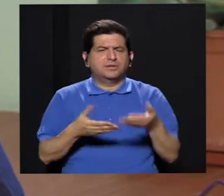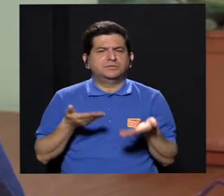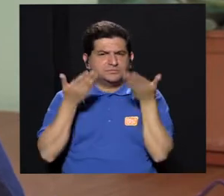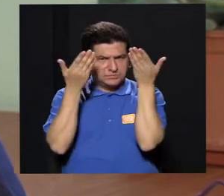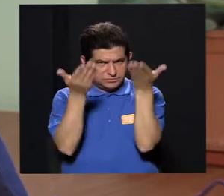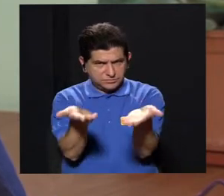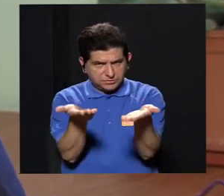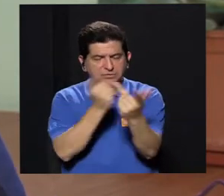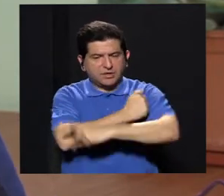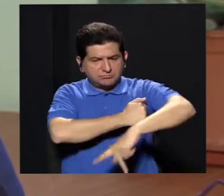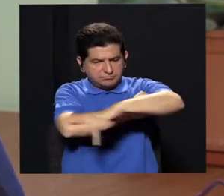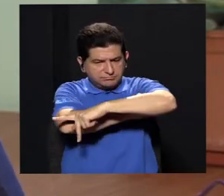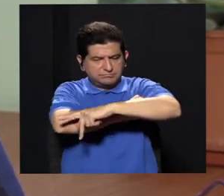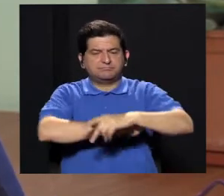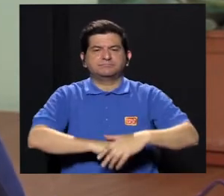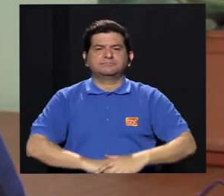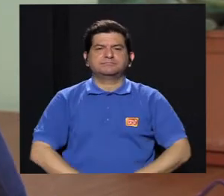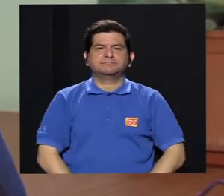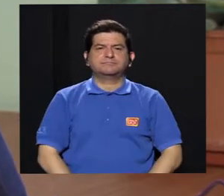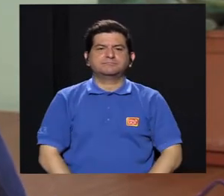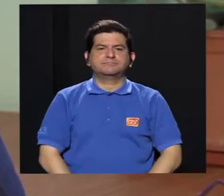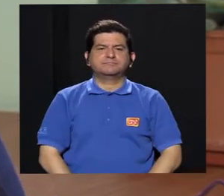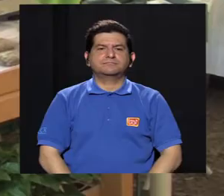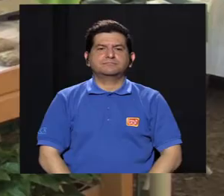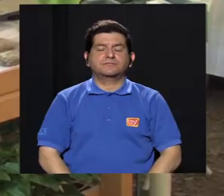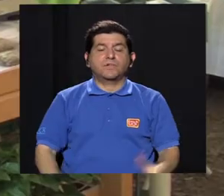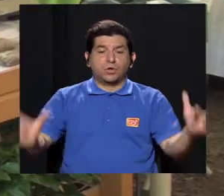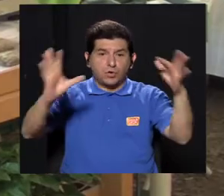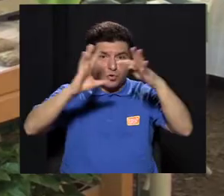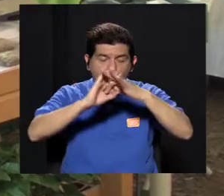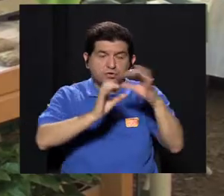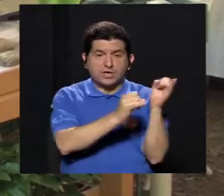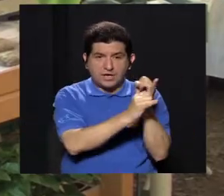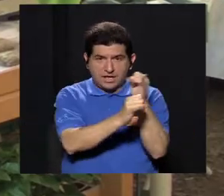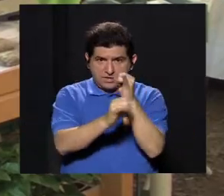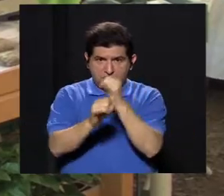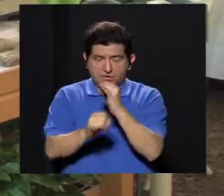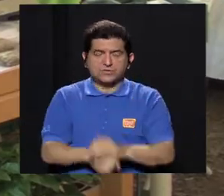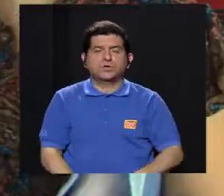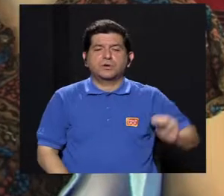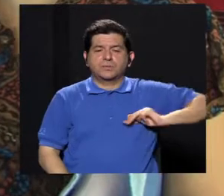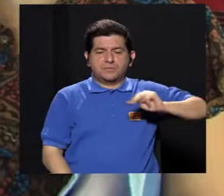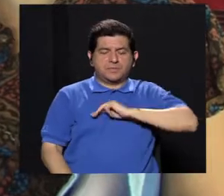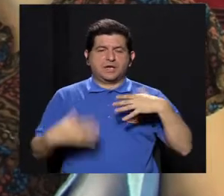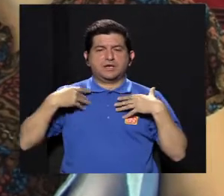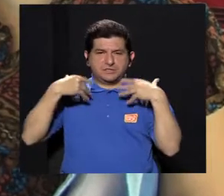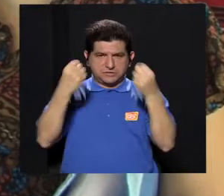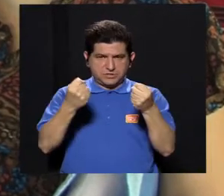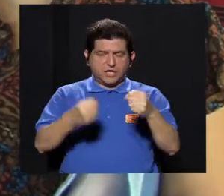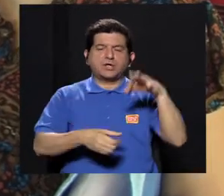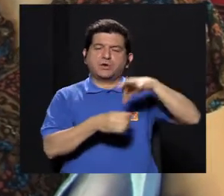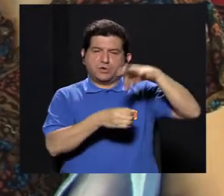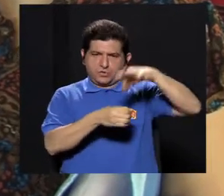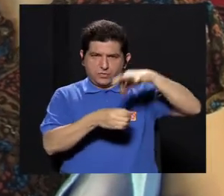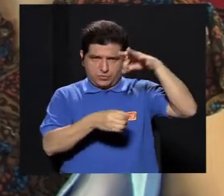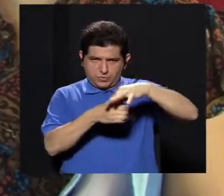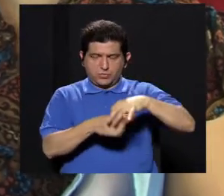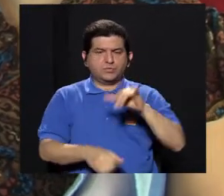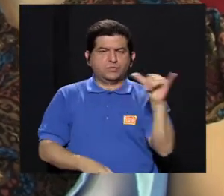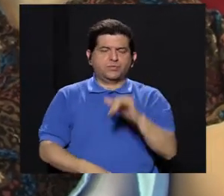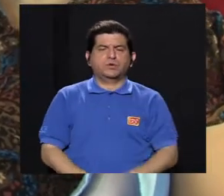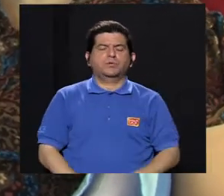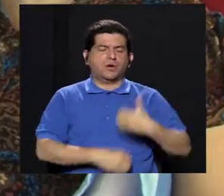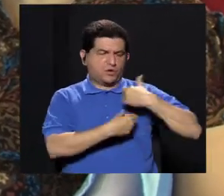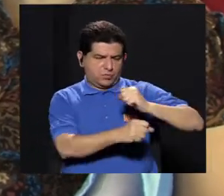aportar al país. La coordinación de entidades como los Ministerios de